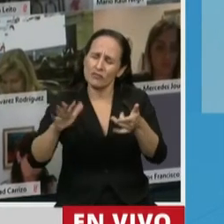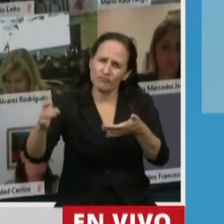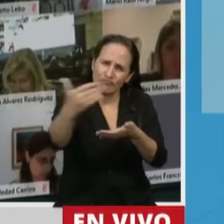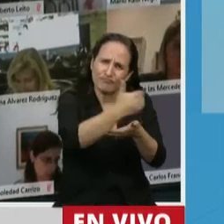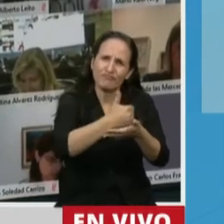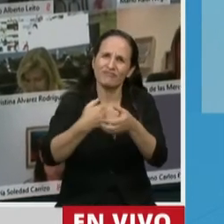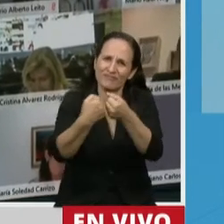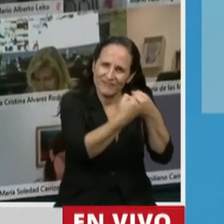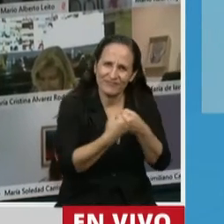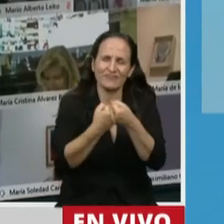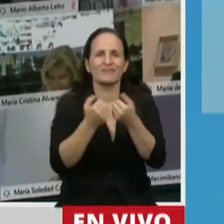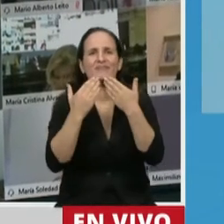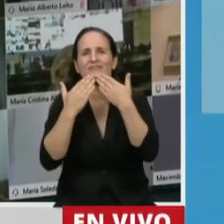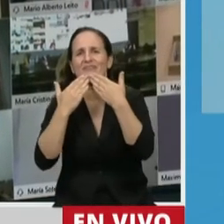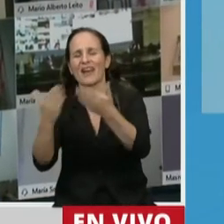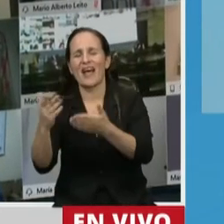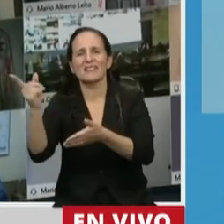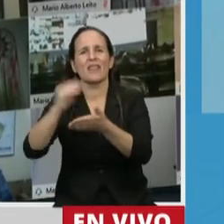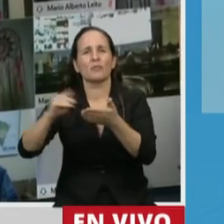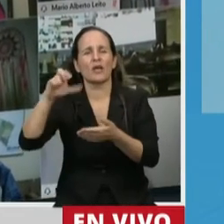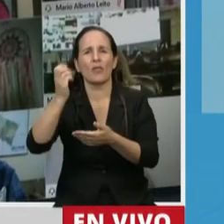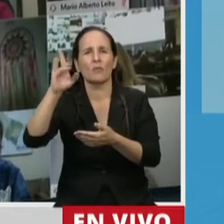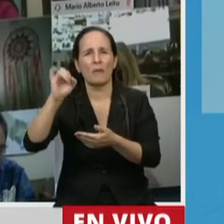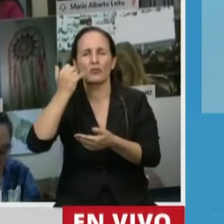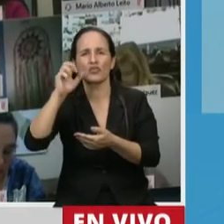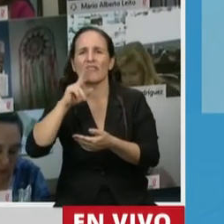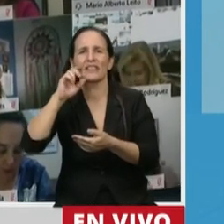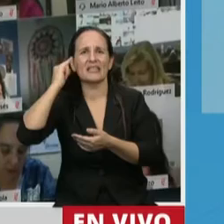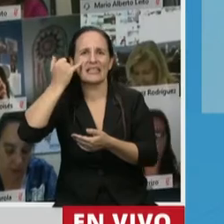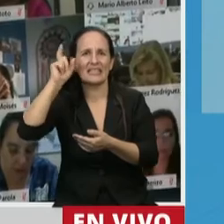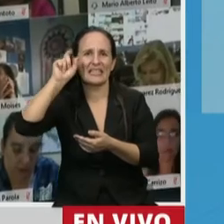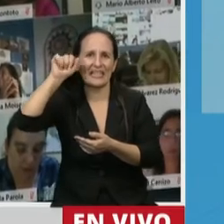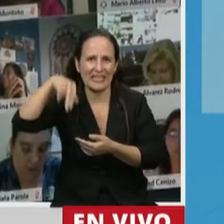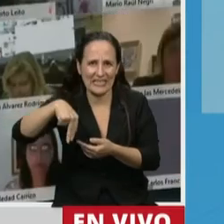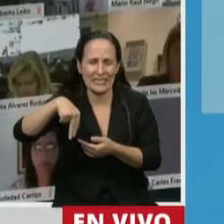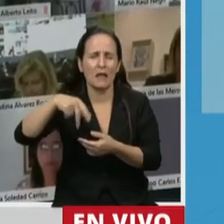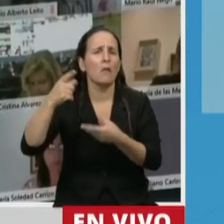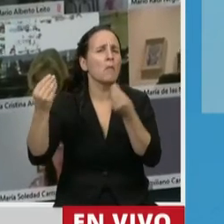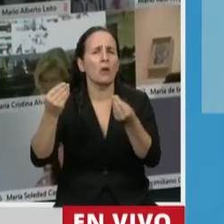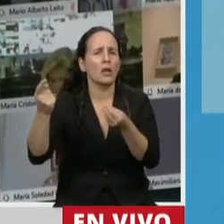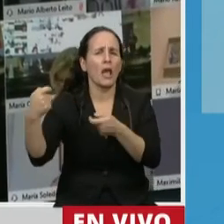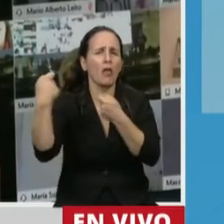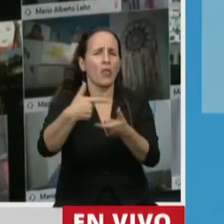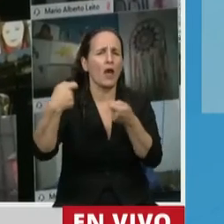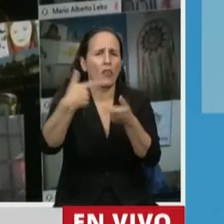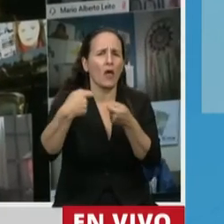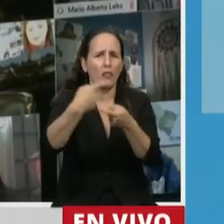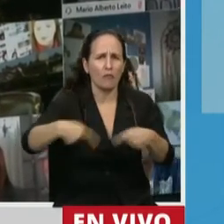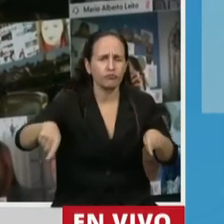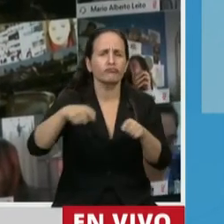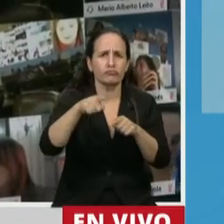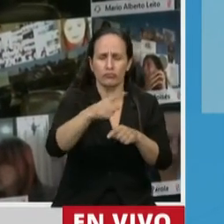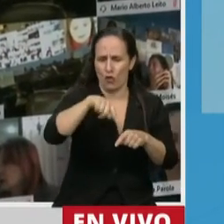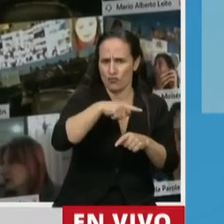sí agradecer al diputado Pablo Jettling por la receptividad que tuvo en una cantidad de aportes que le hicimos desde